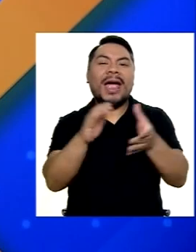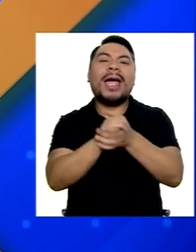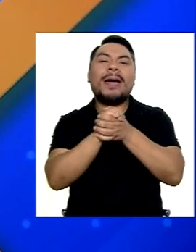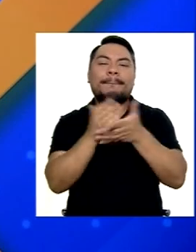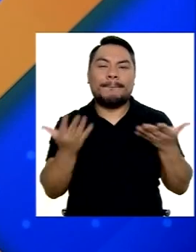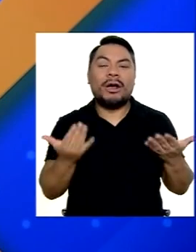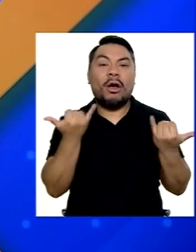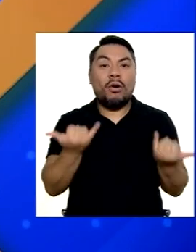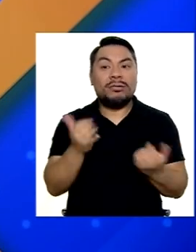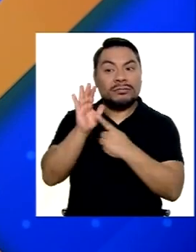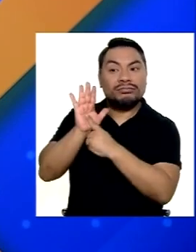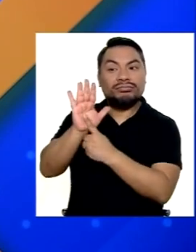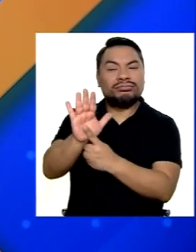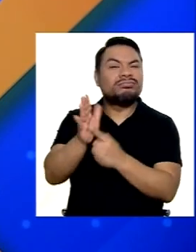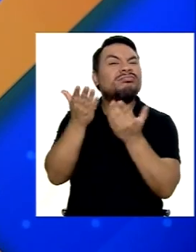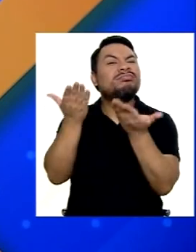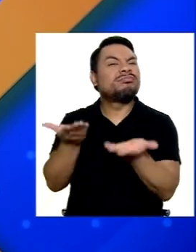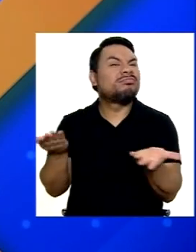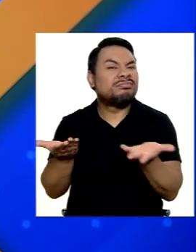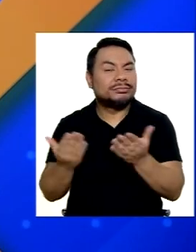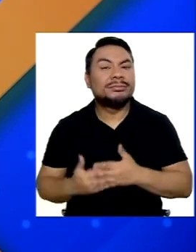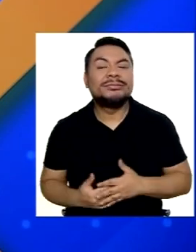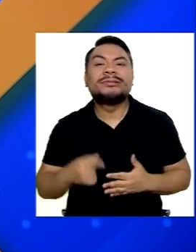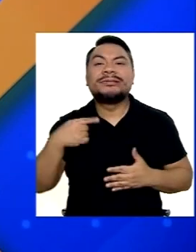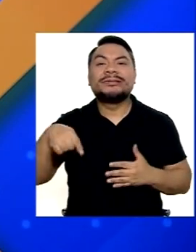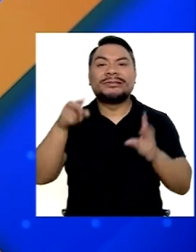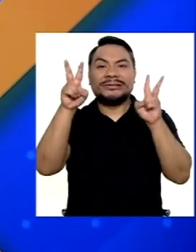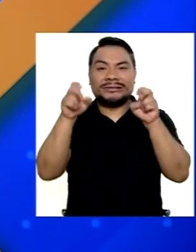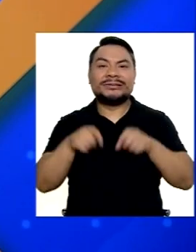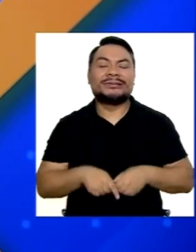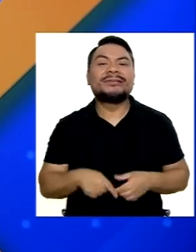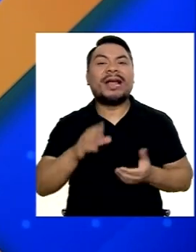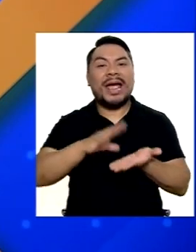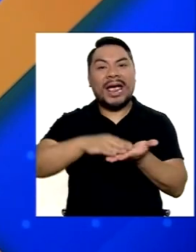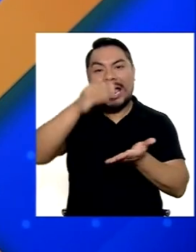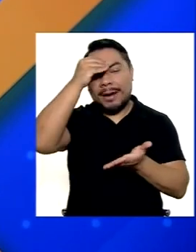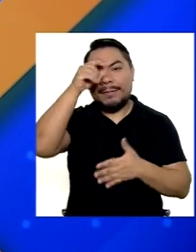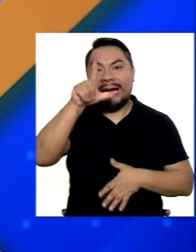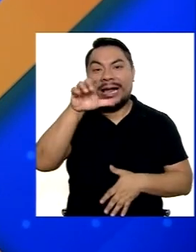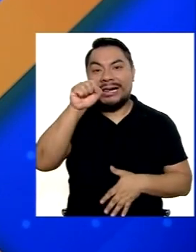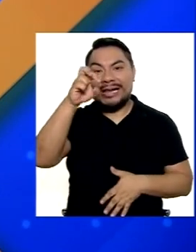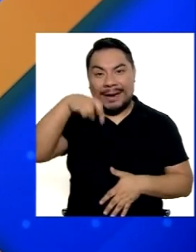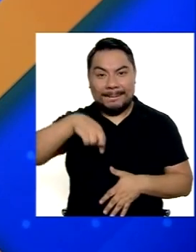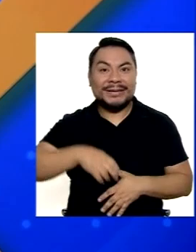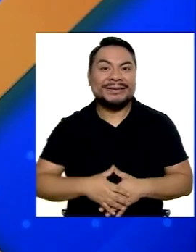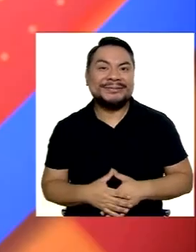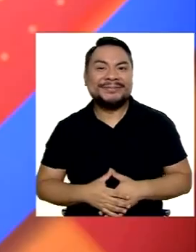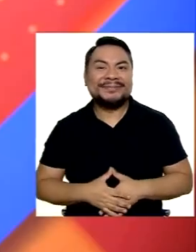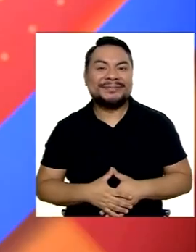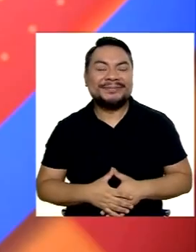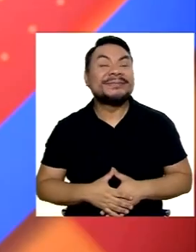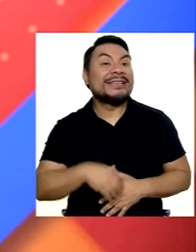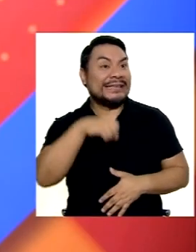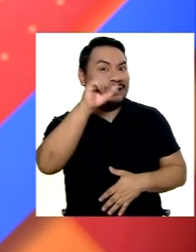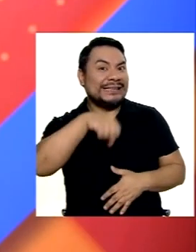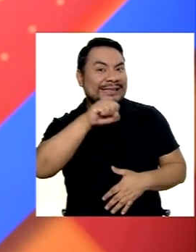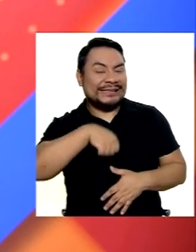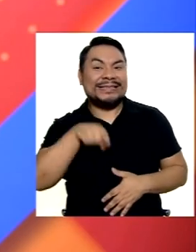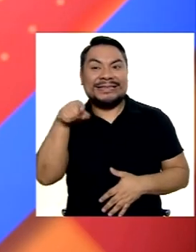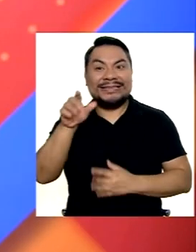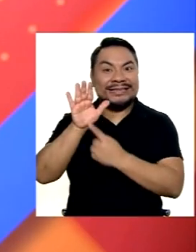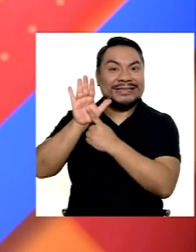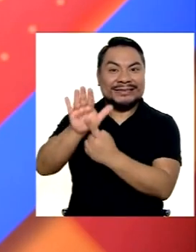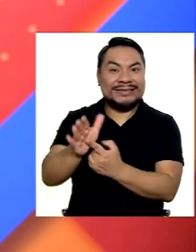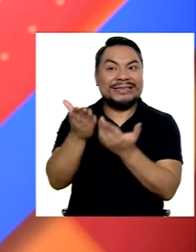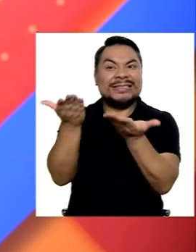Amigos Y vamos a presentar A continuación Nuestra secuencia Aprendiendo Aprendiendo Lengua de señas Así es En la